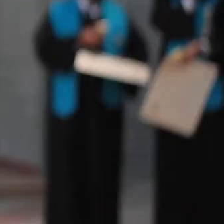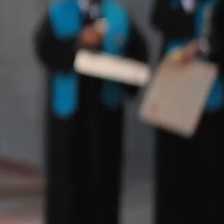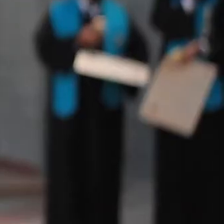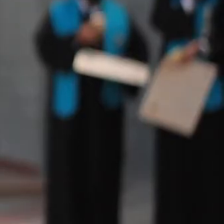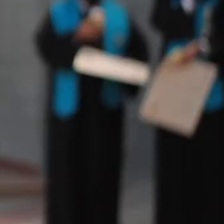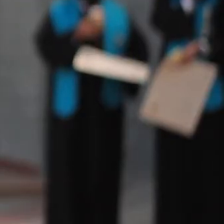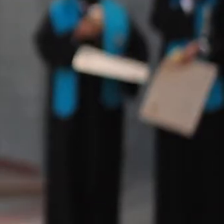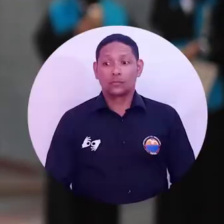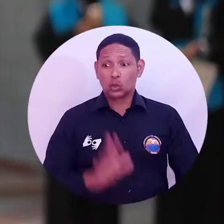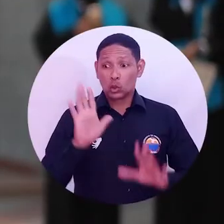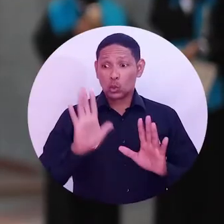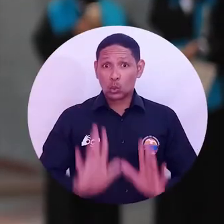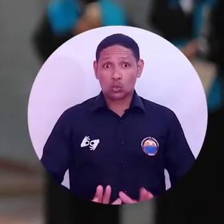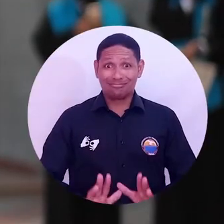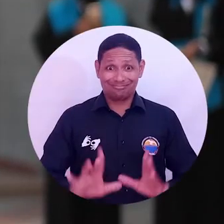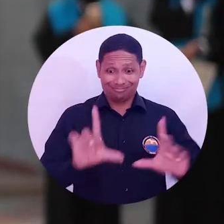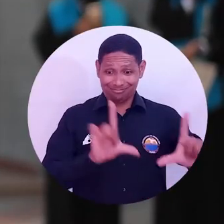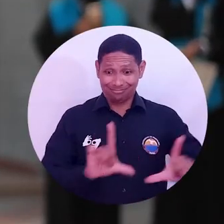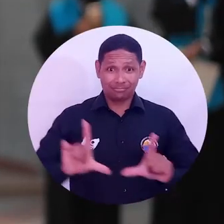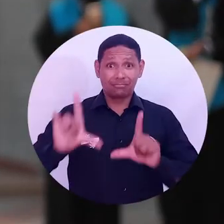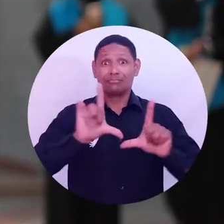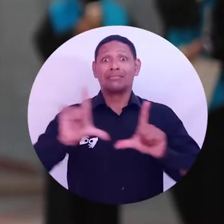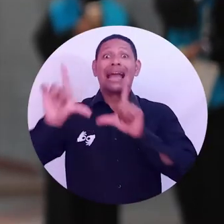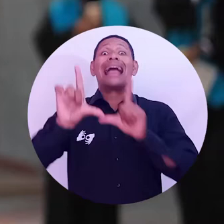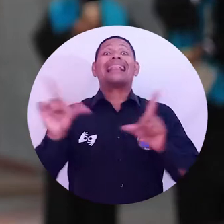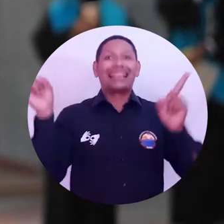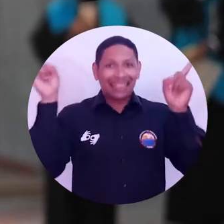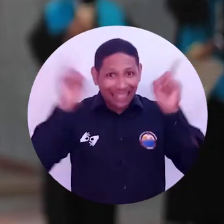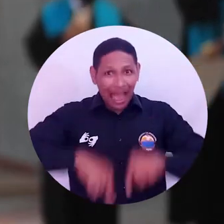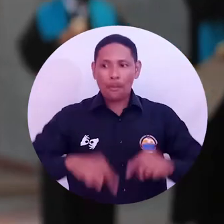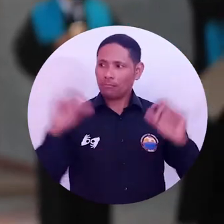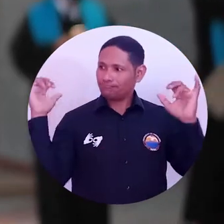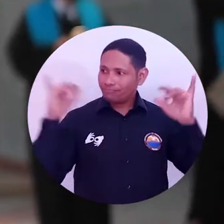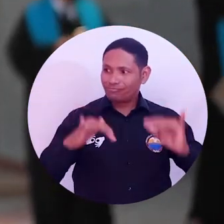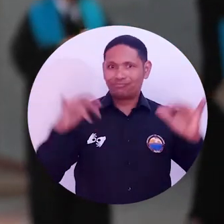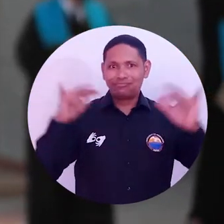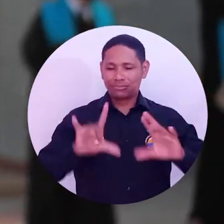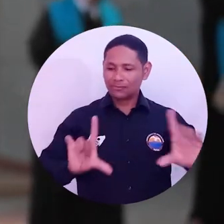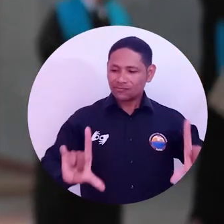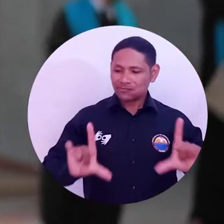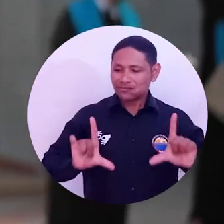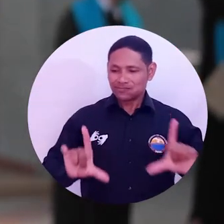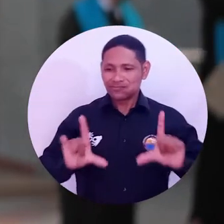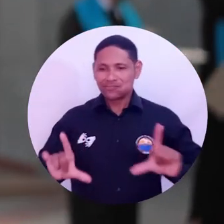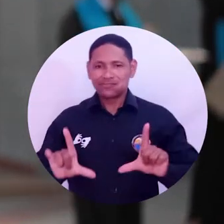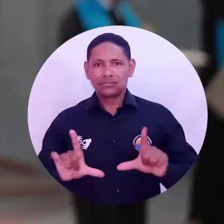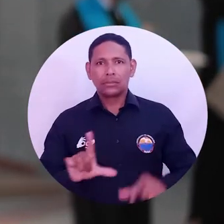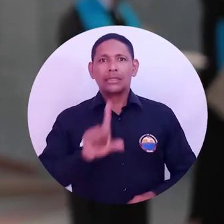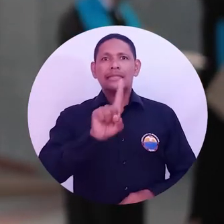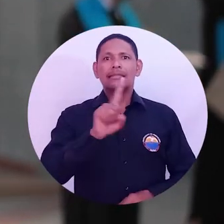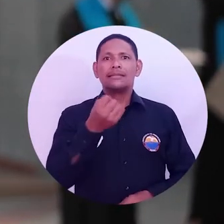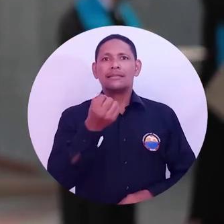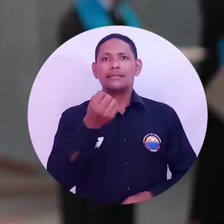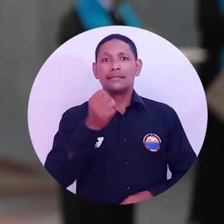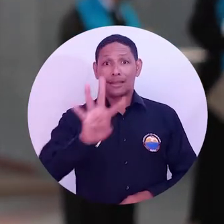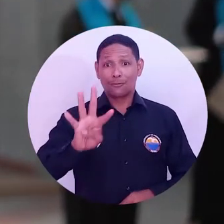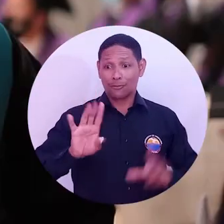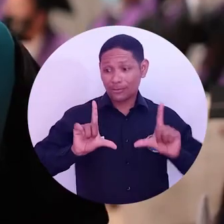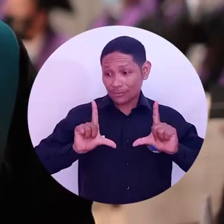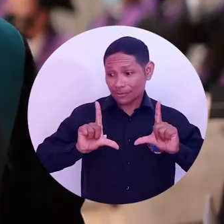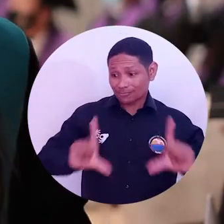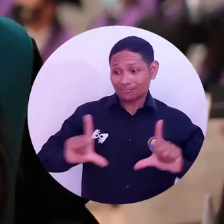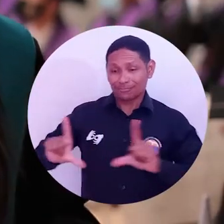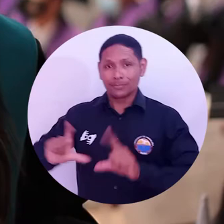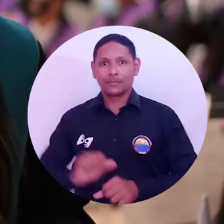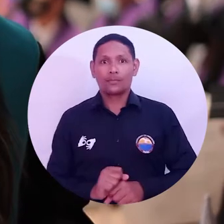La modalidad de posgrados también hizo parte de este gran retorno a las jornadas de graduación presenciales con la entrega de 114 títulos.